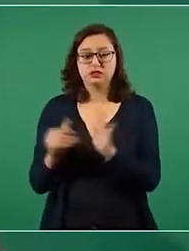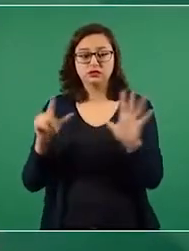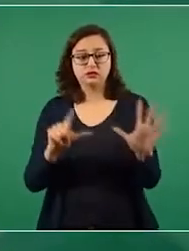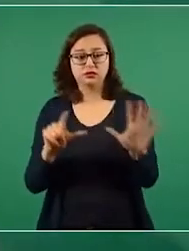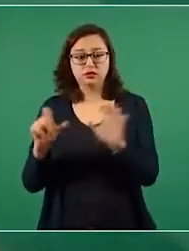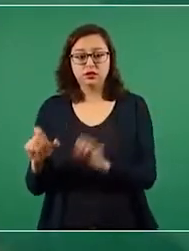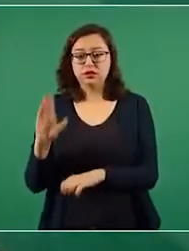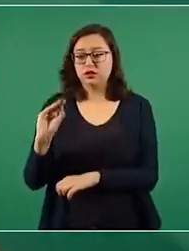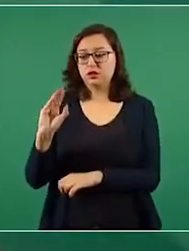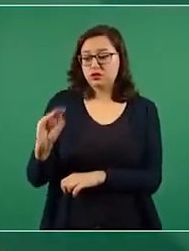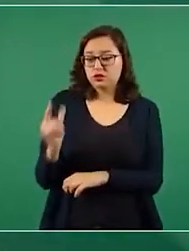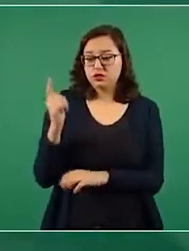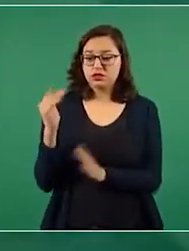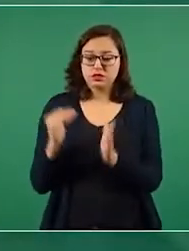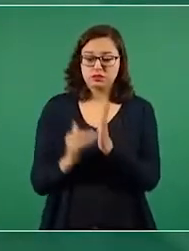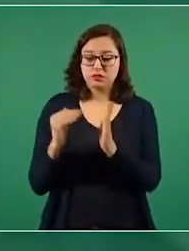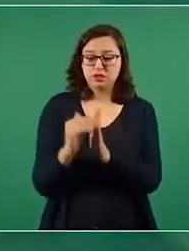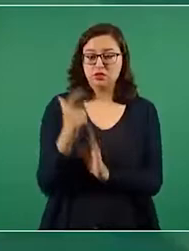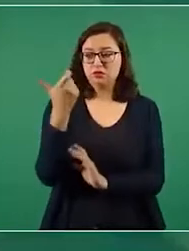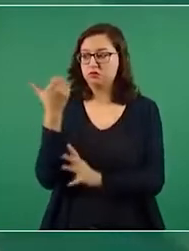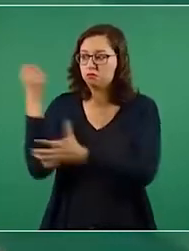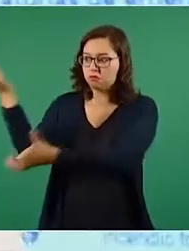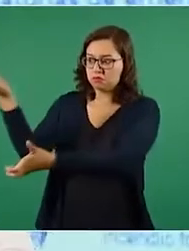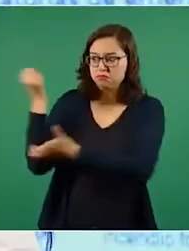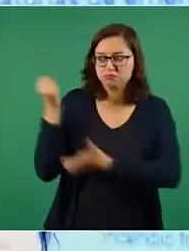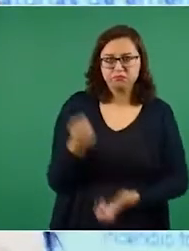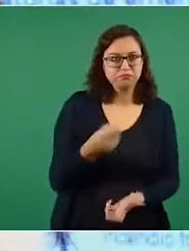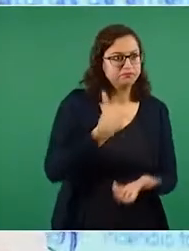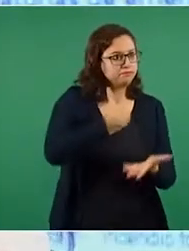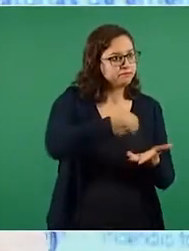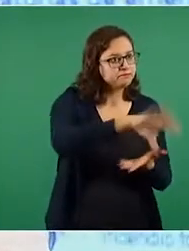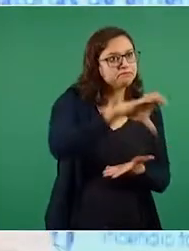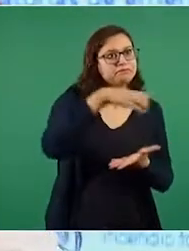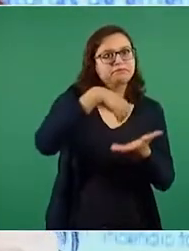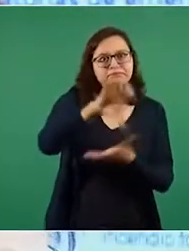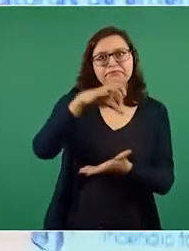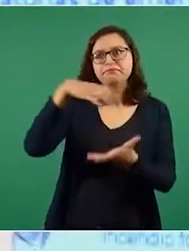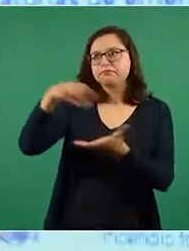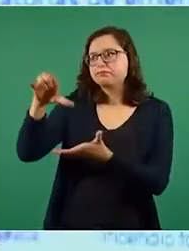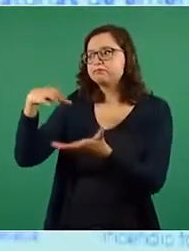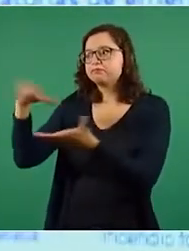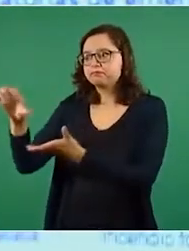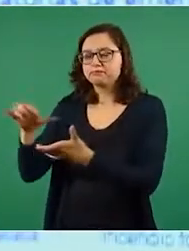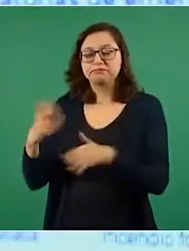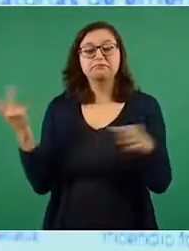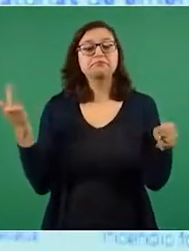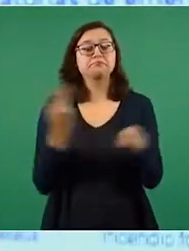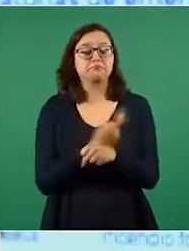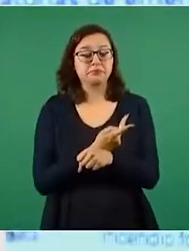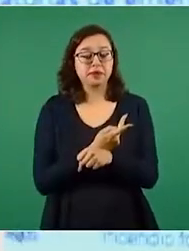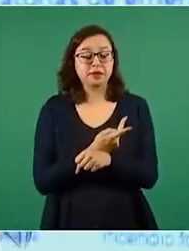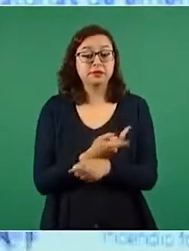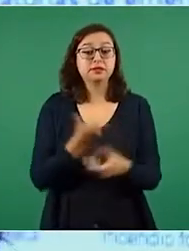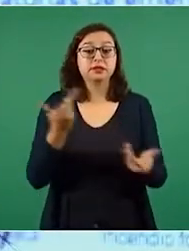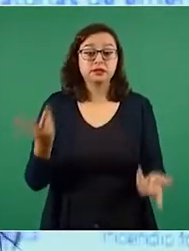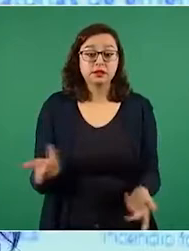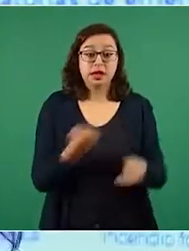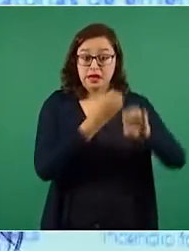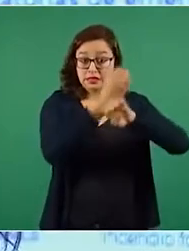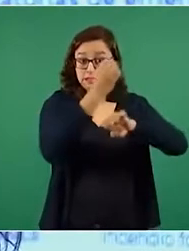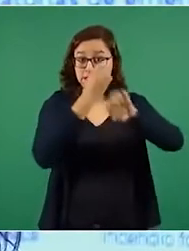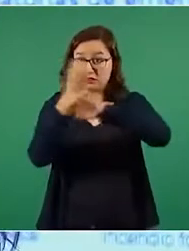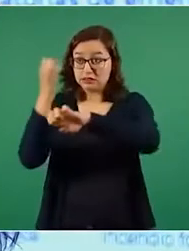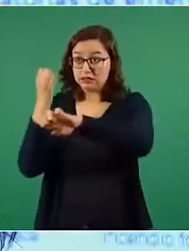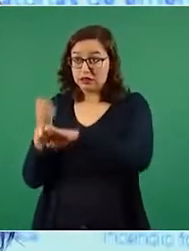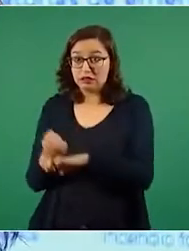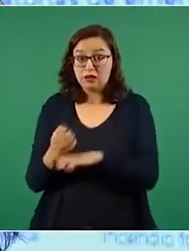797 millones de pesos. Las declaratorias de emergencia han permitido la atención de poco